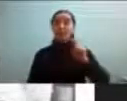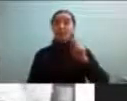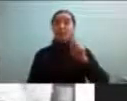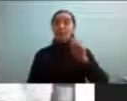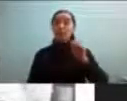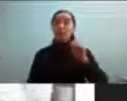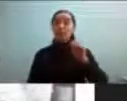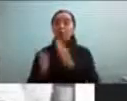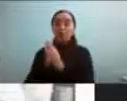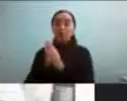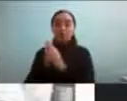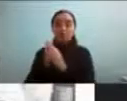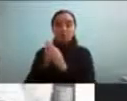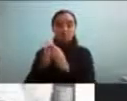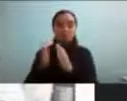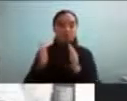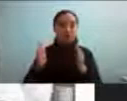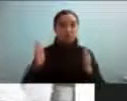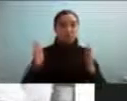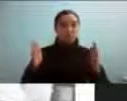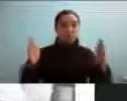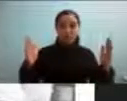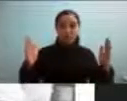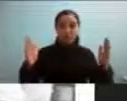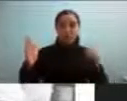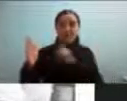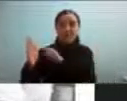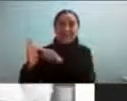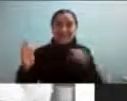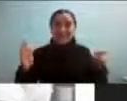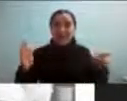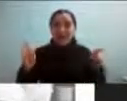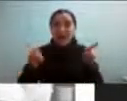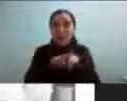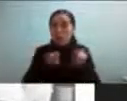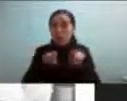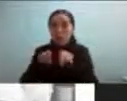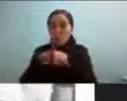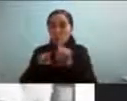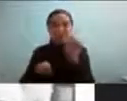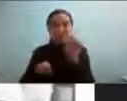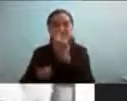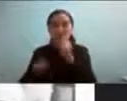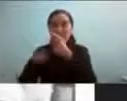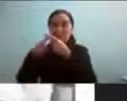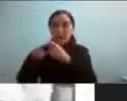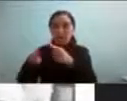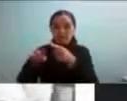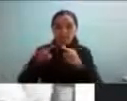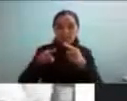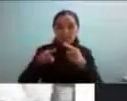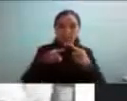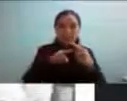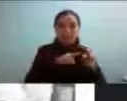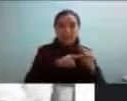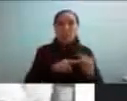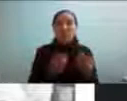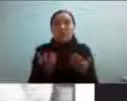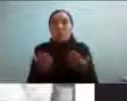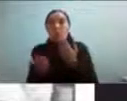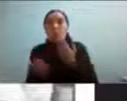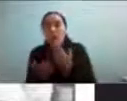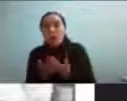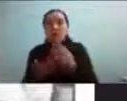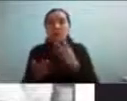heterogeneidad siempre va a ser la regla y cuanto más tratemos de generalizar con respecto a las necesidades va a ser más